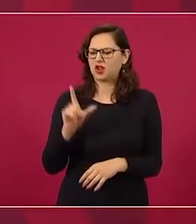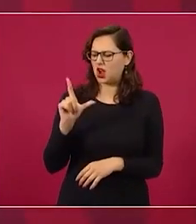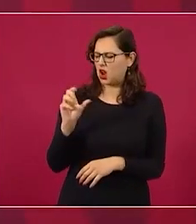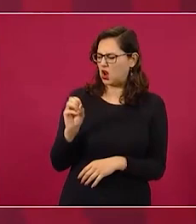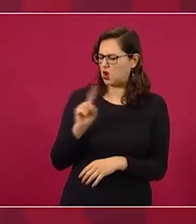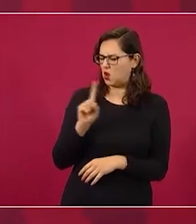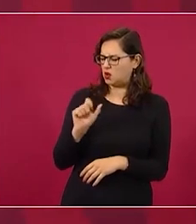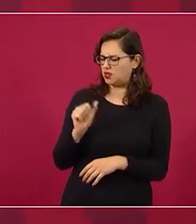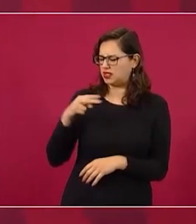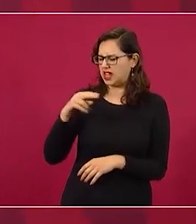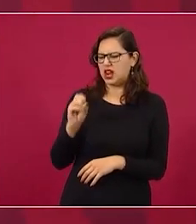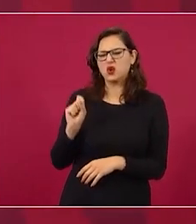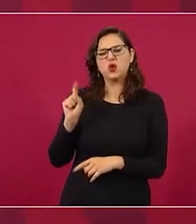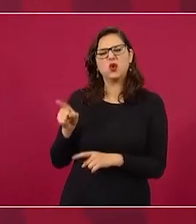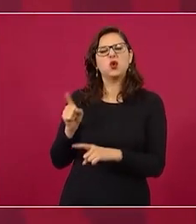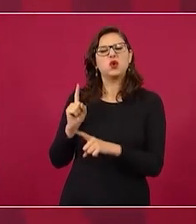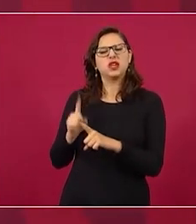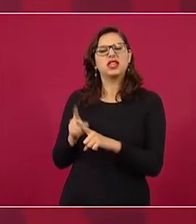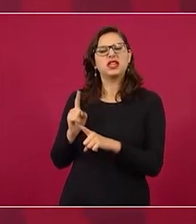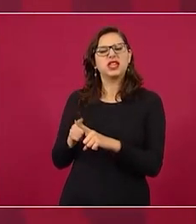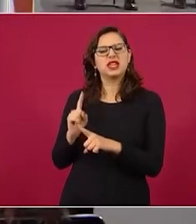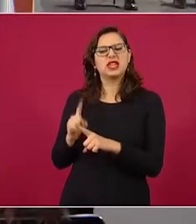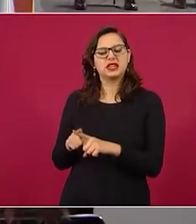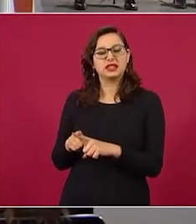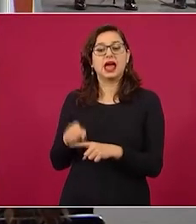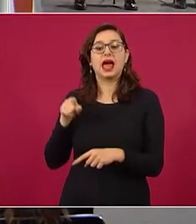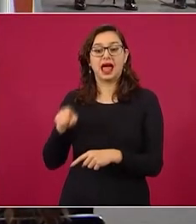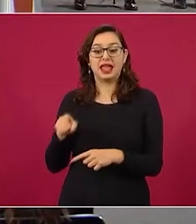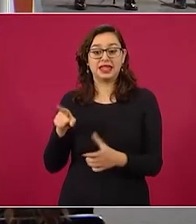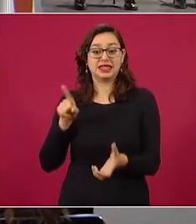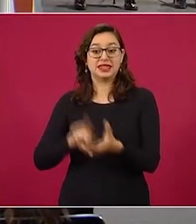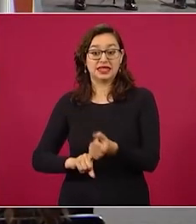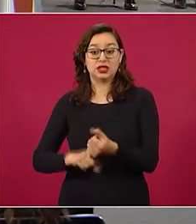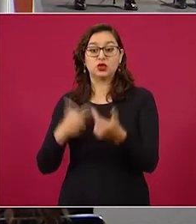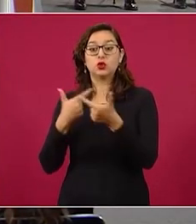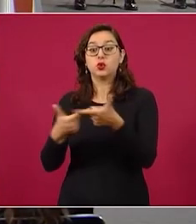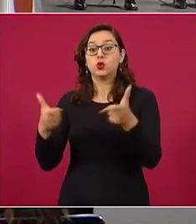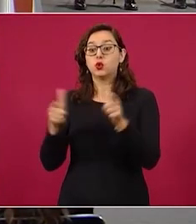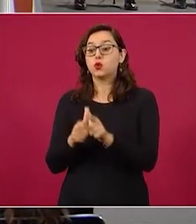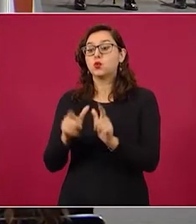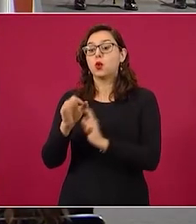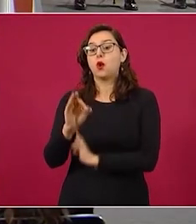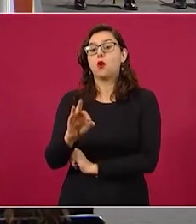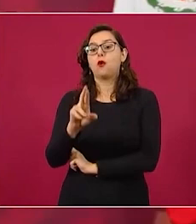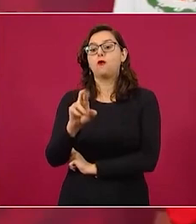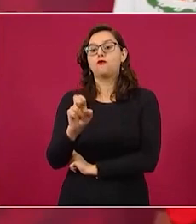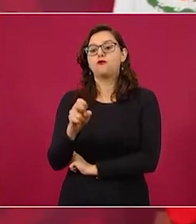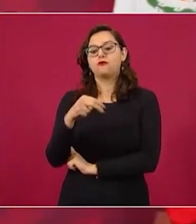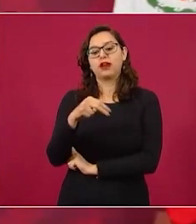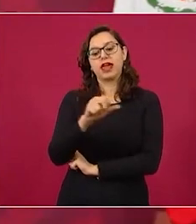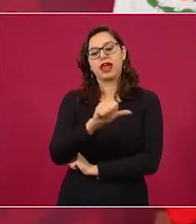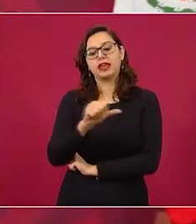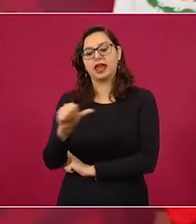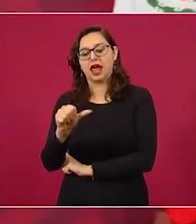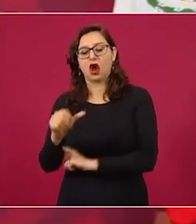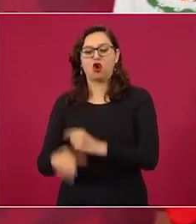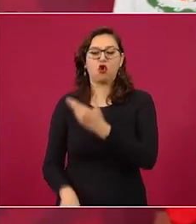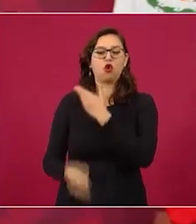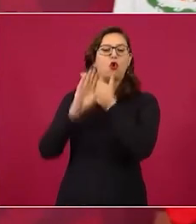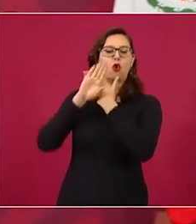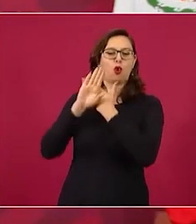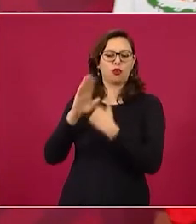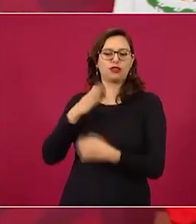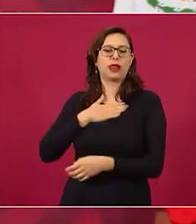o uno de los dirigentes del grupo Frena, que fue uno de los grupos opositores